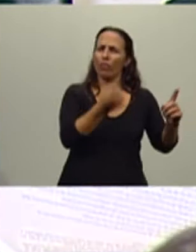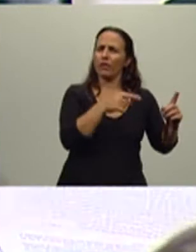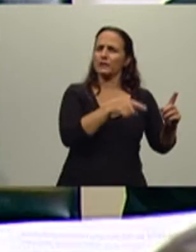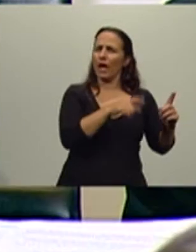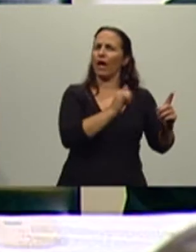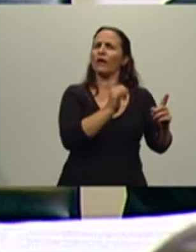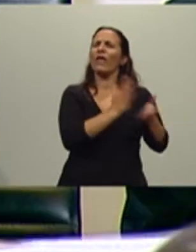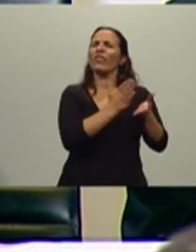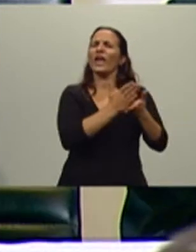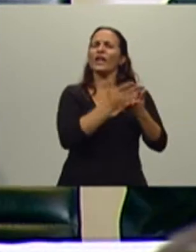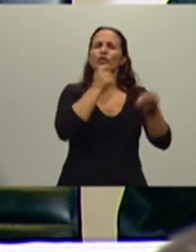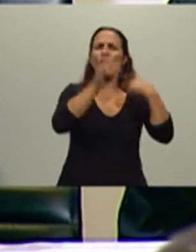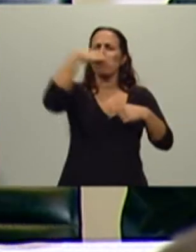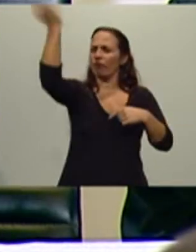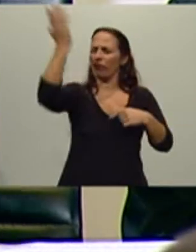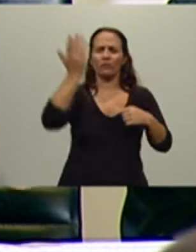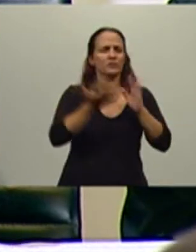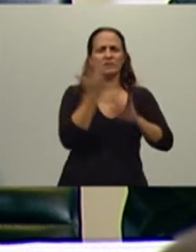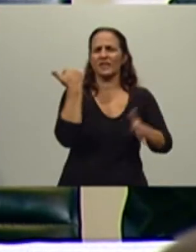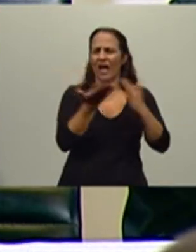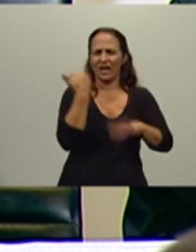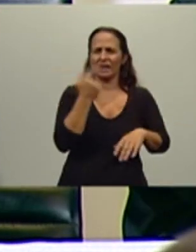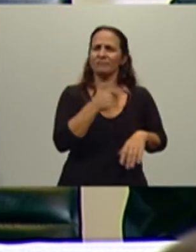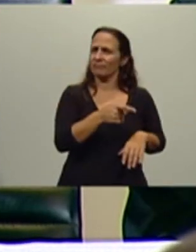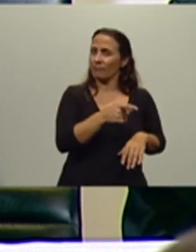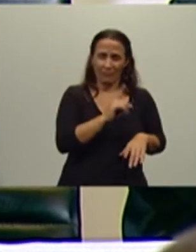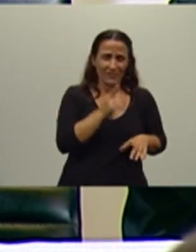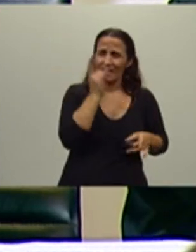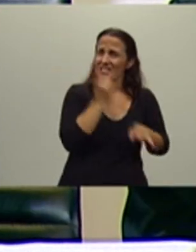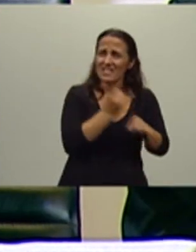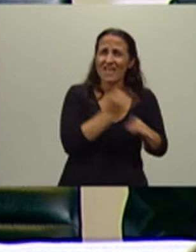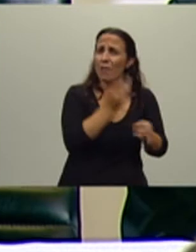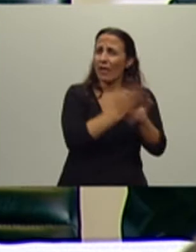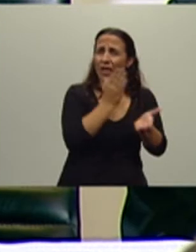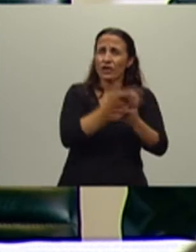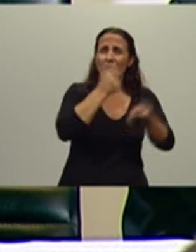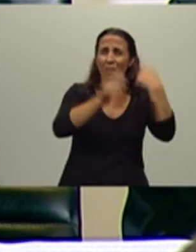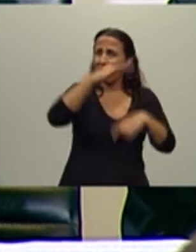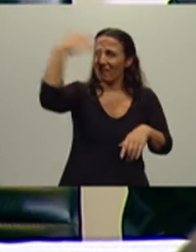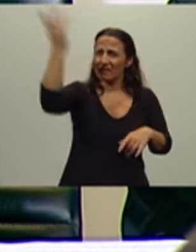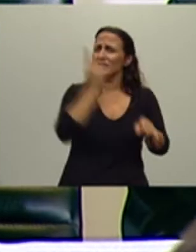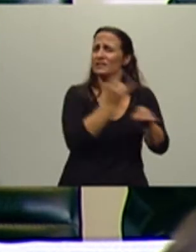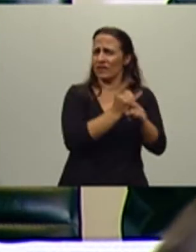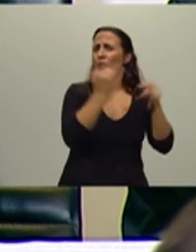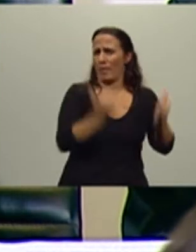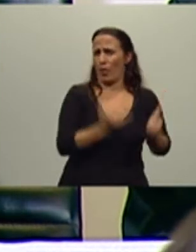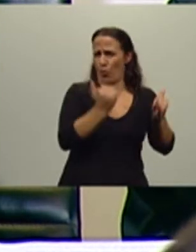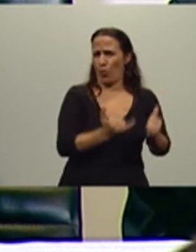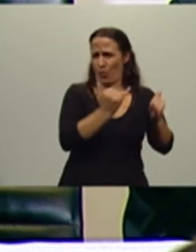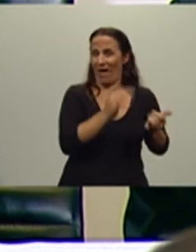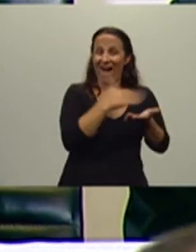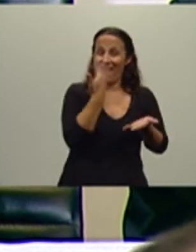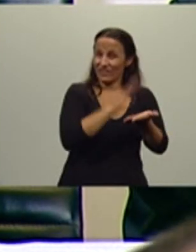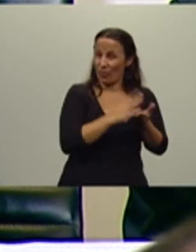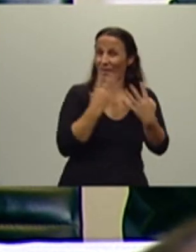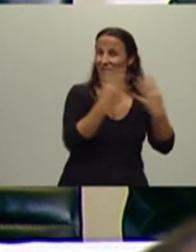los derechos de exportación a todo, siempre hubo derechos de exportación sobre el trigo. En los años 90